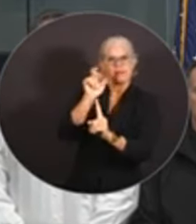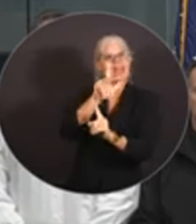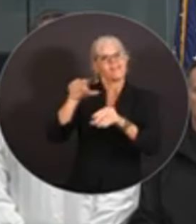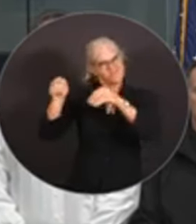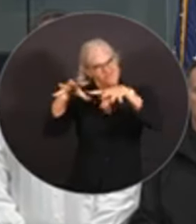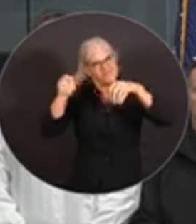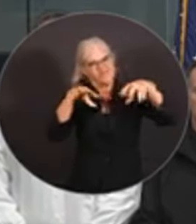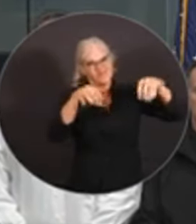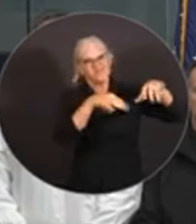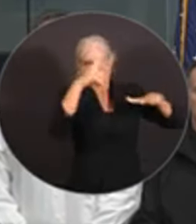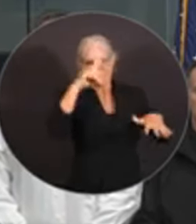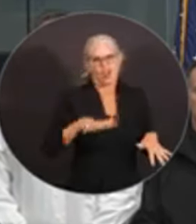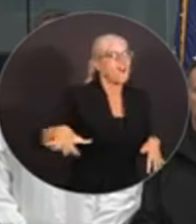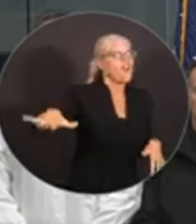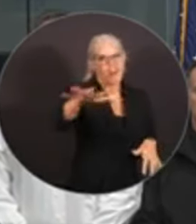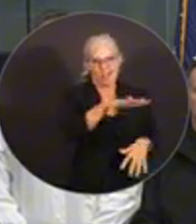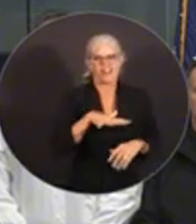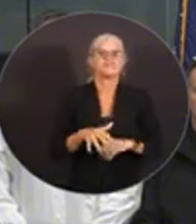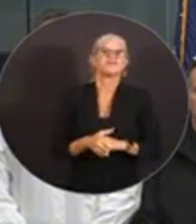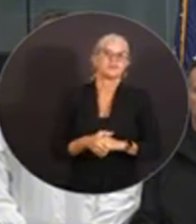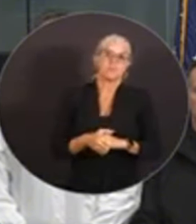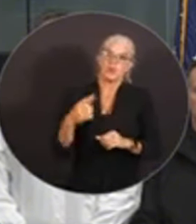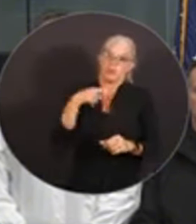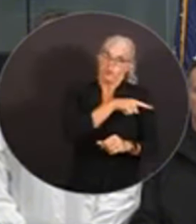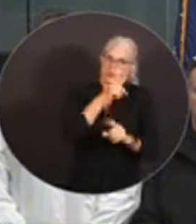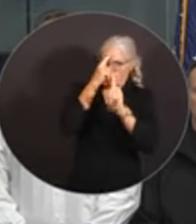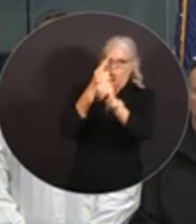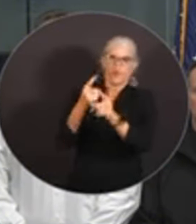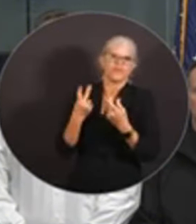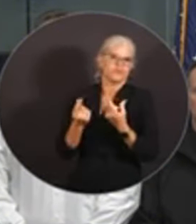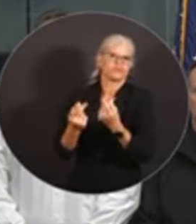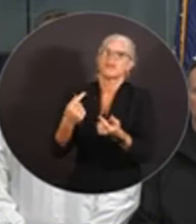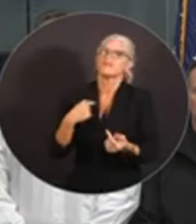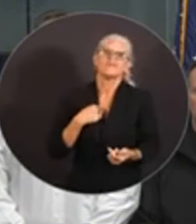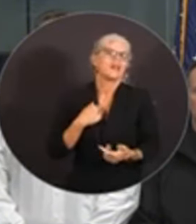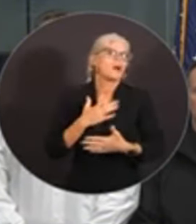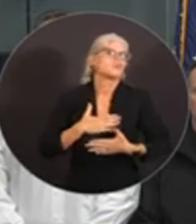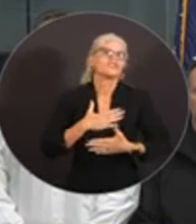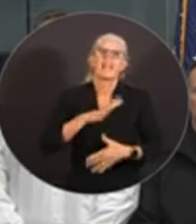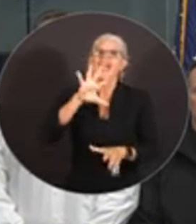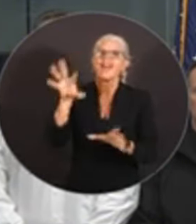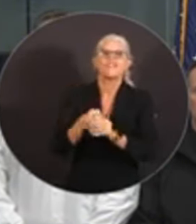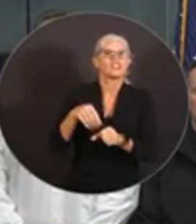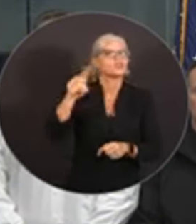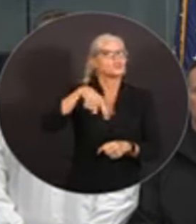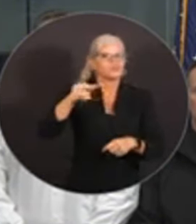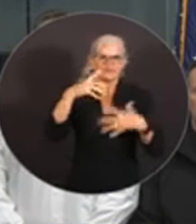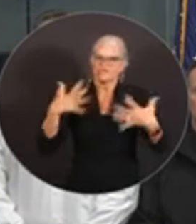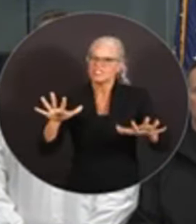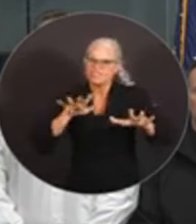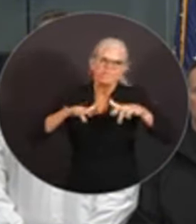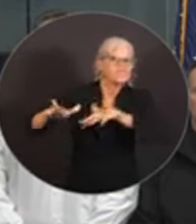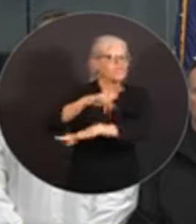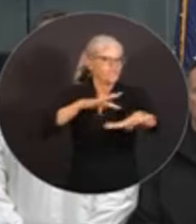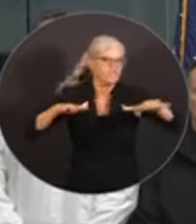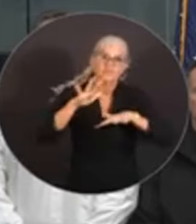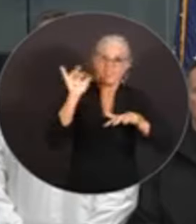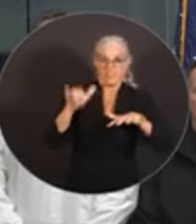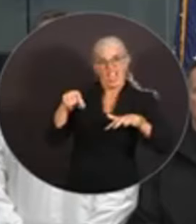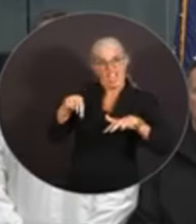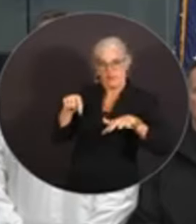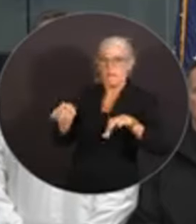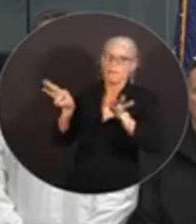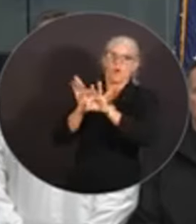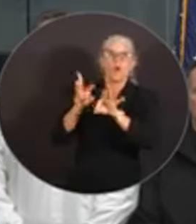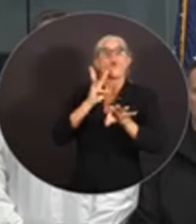operaciones de restauración rápidamente. Y agradecemos a todos que hacen eso porque es muy importante para mucha